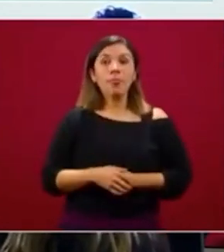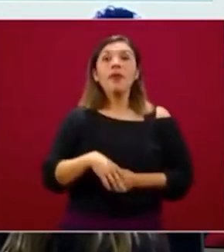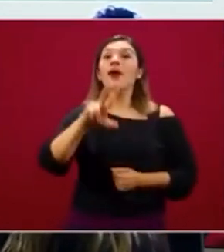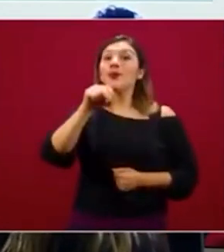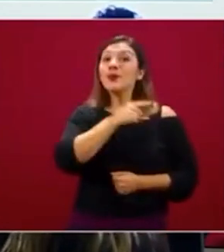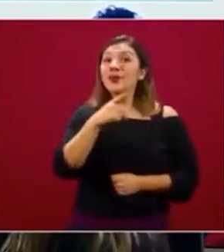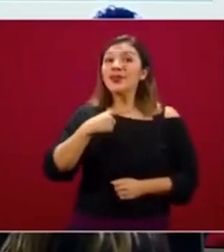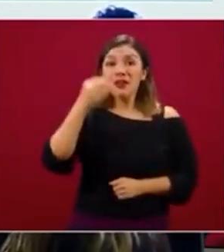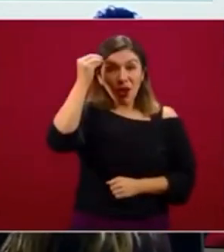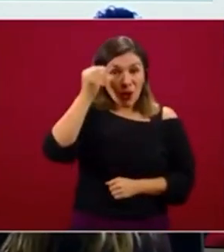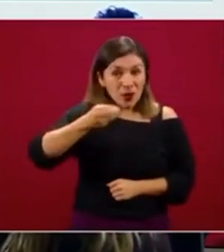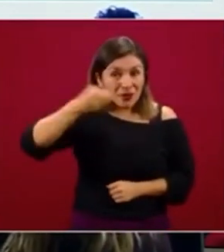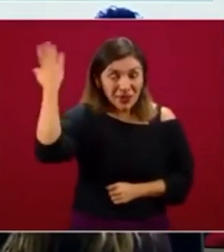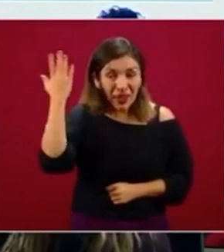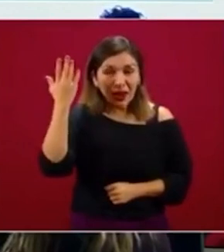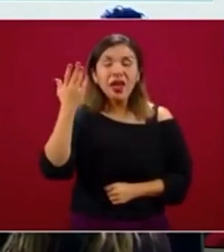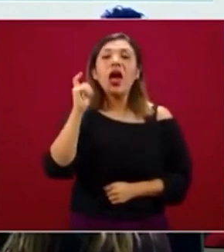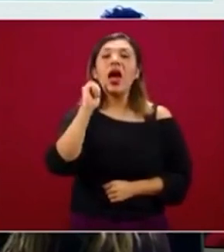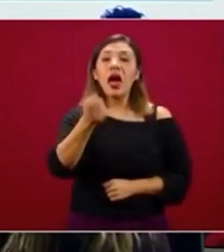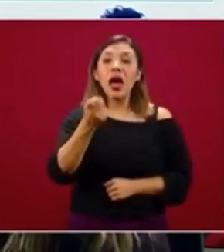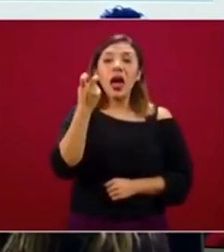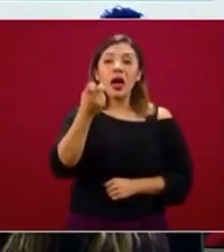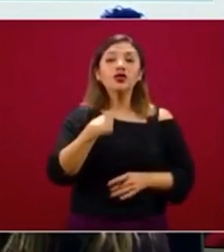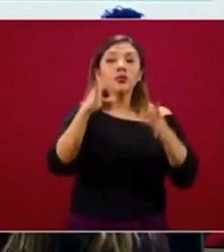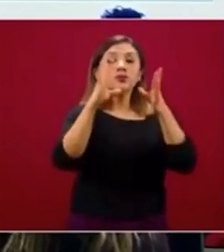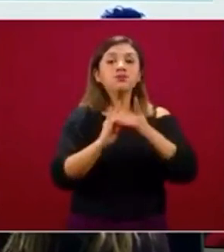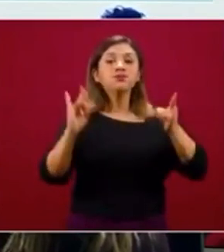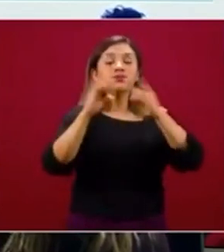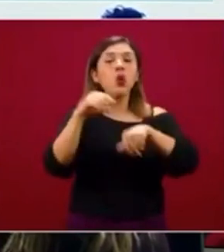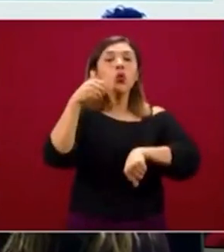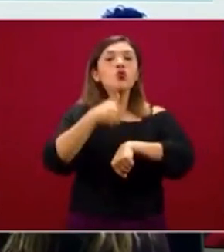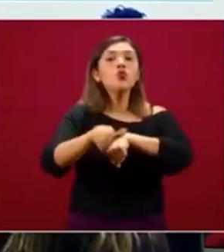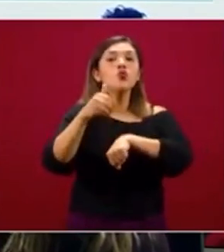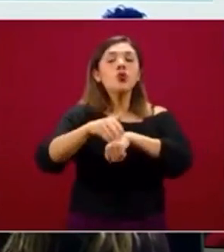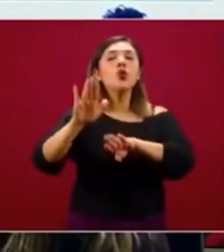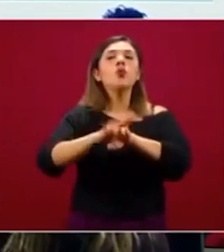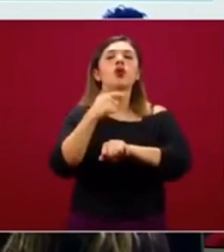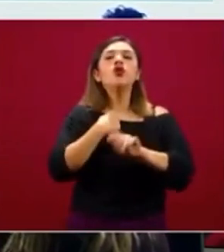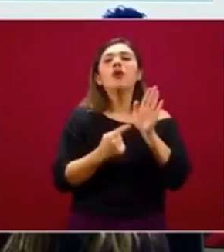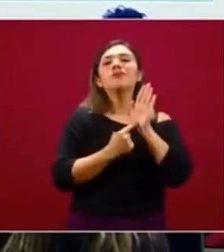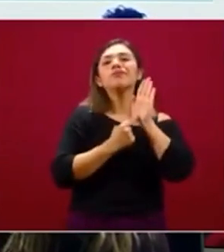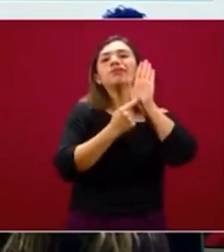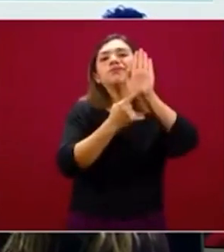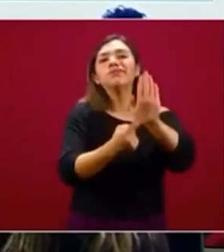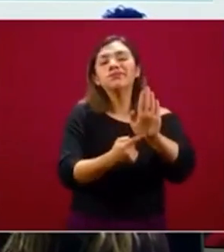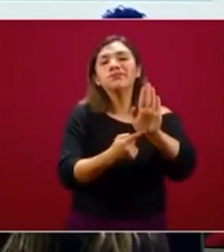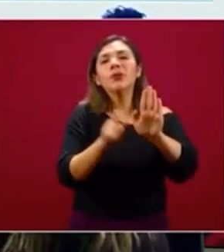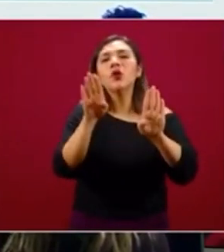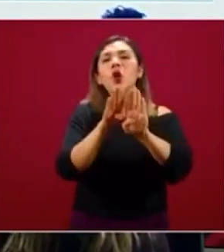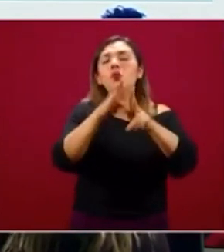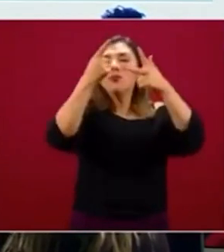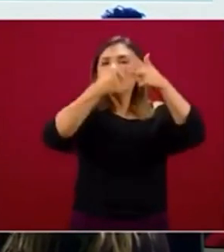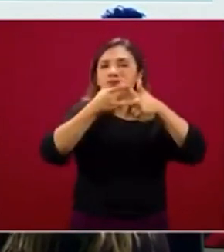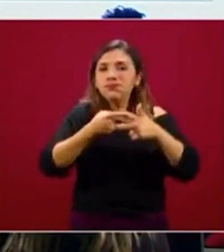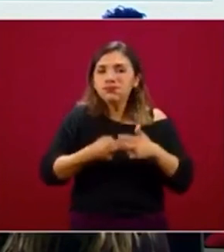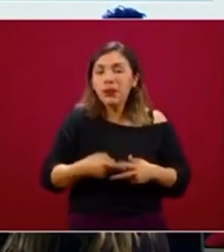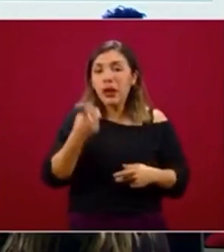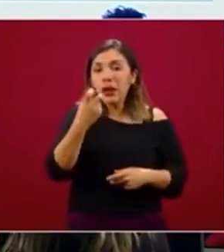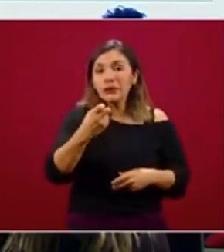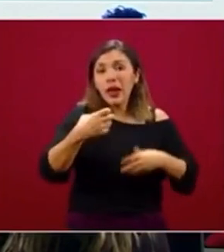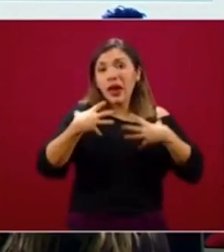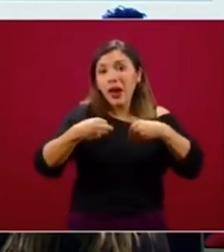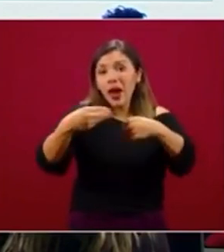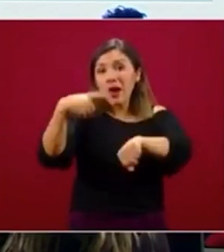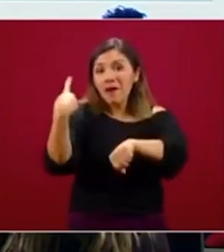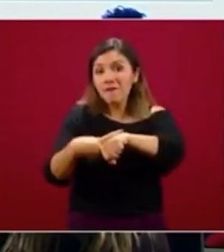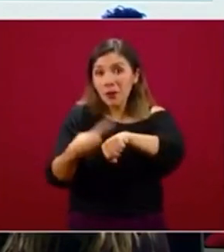olvidar, sin olvidar que aquí hablamos de números porque queremos representar estadísticamente la epidemia,